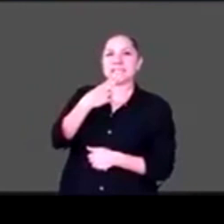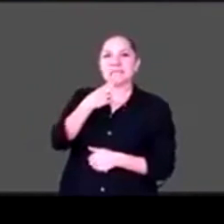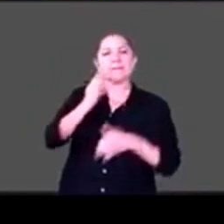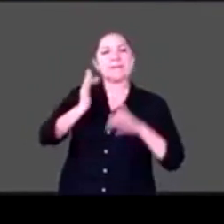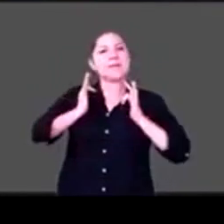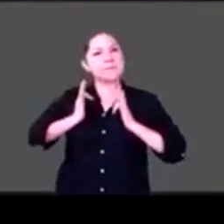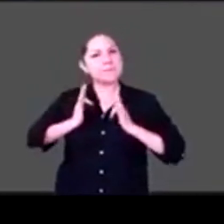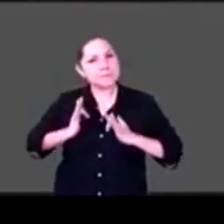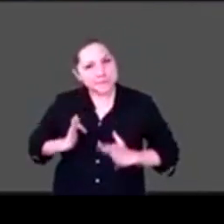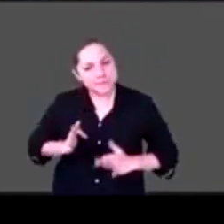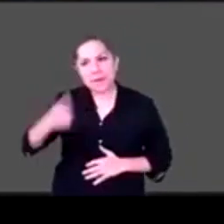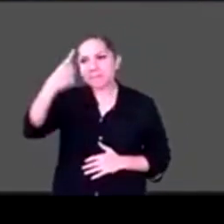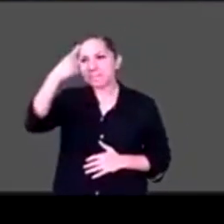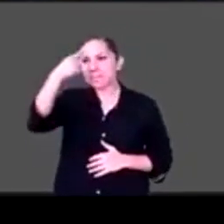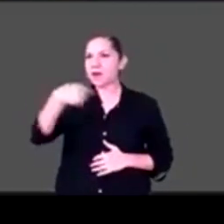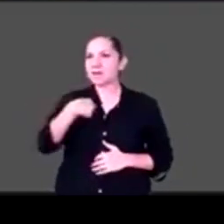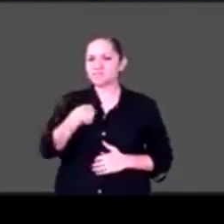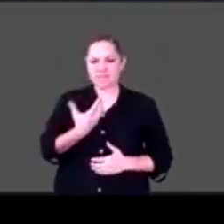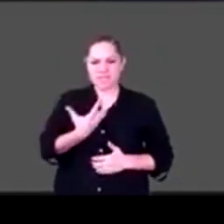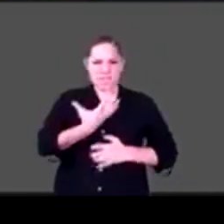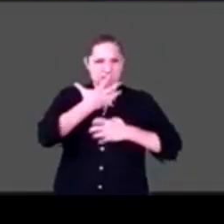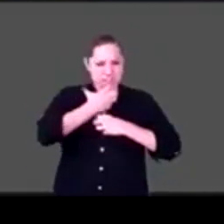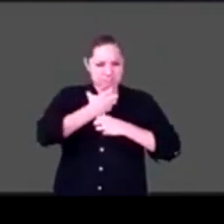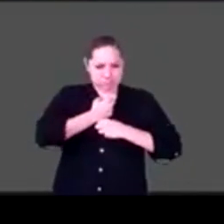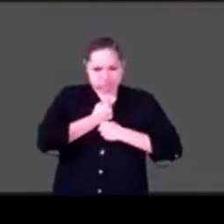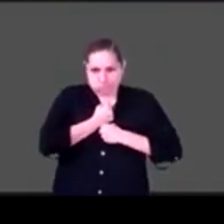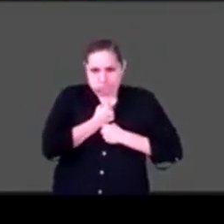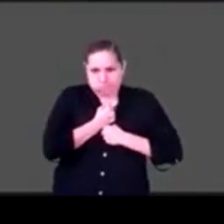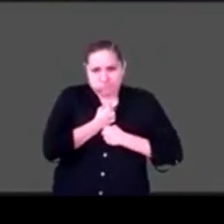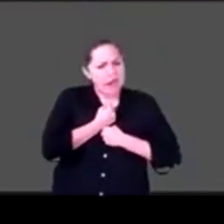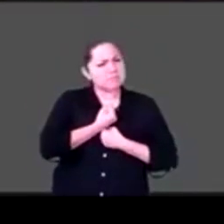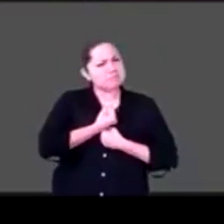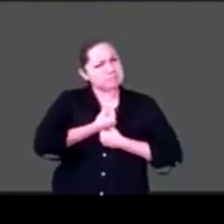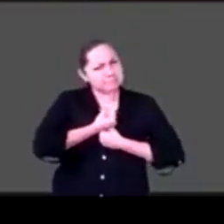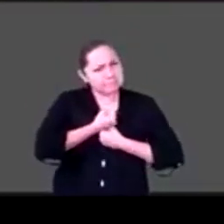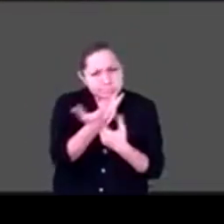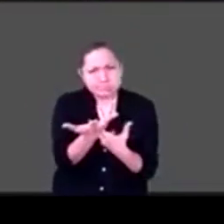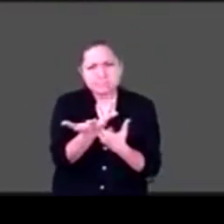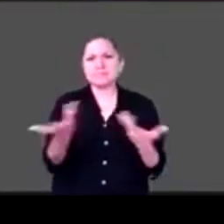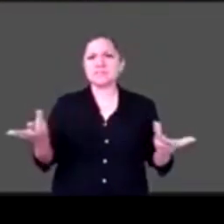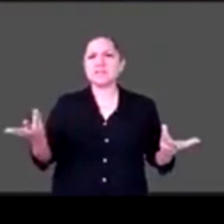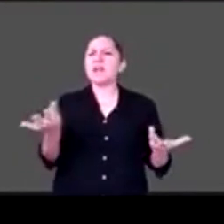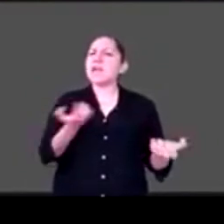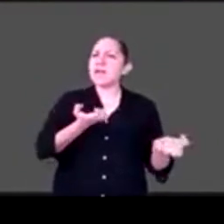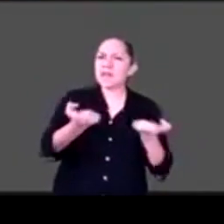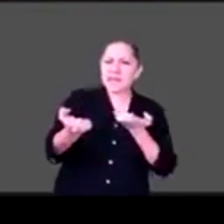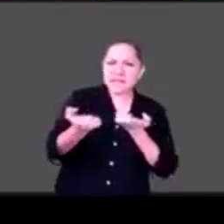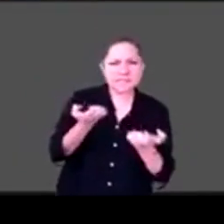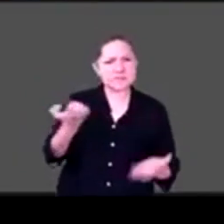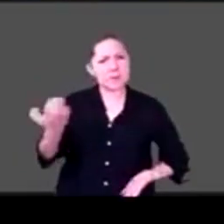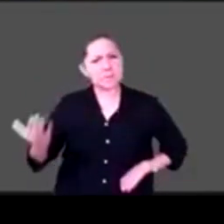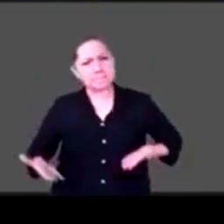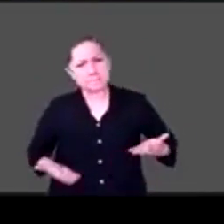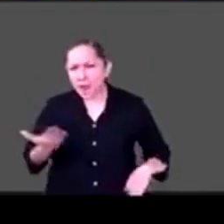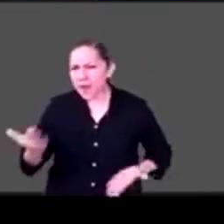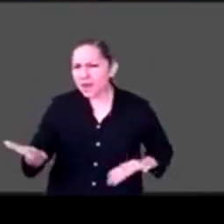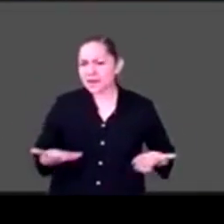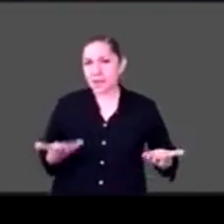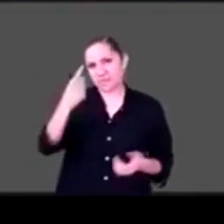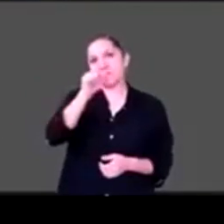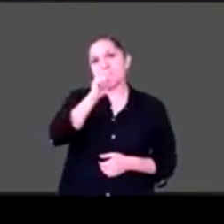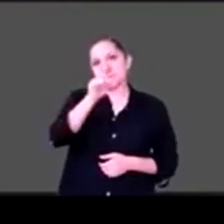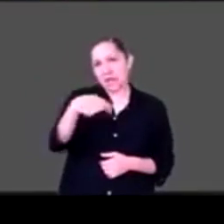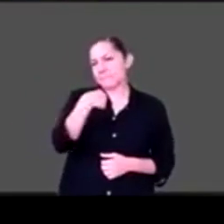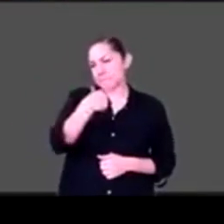quieres, este, bailar, bailar es una buena idea y también meditar, o yo sí soy una fan de la meditación